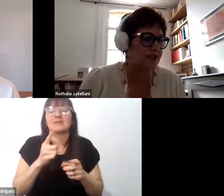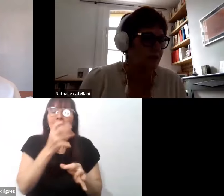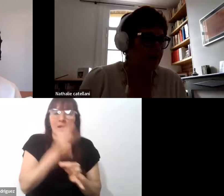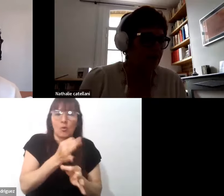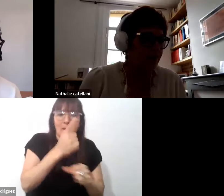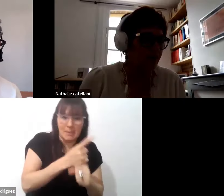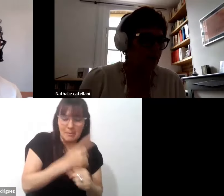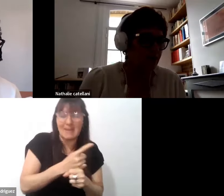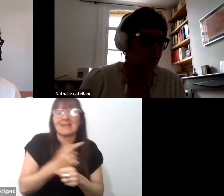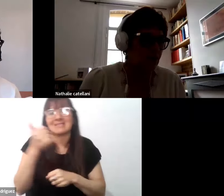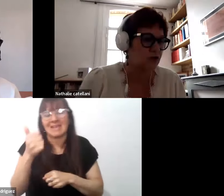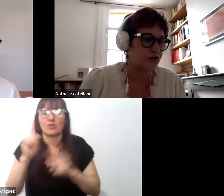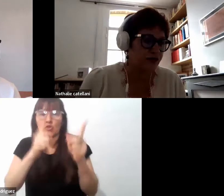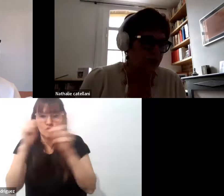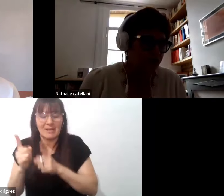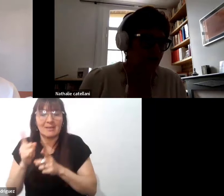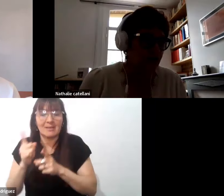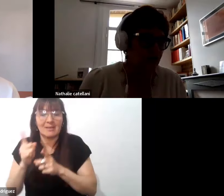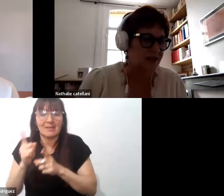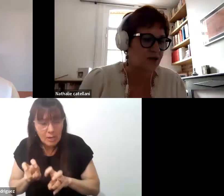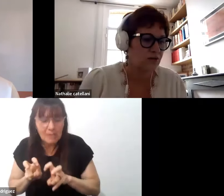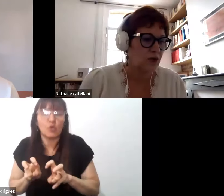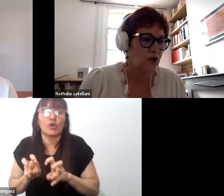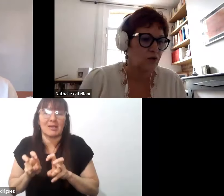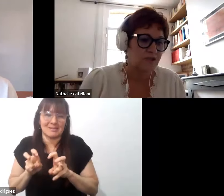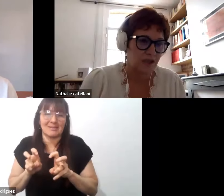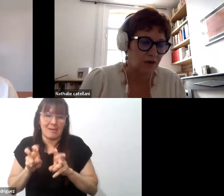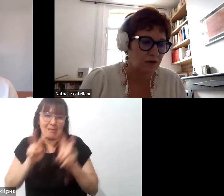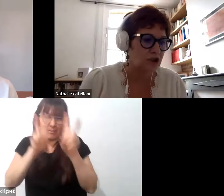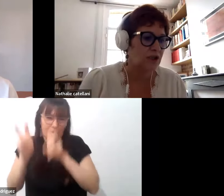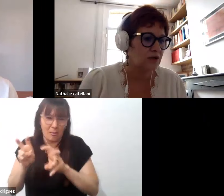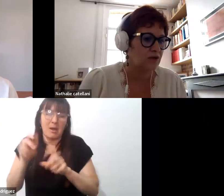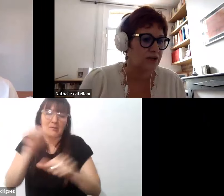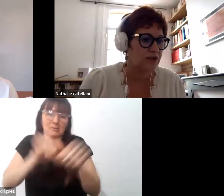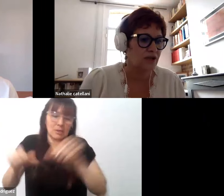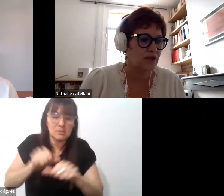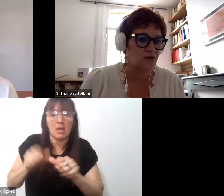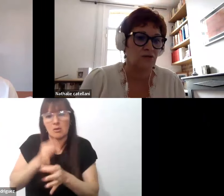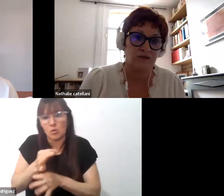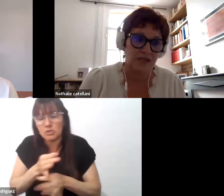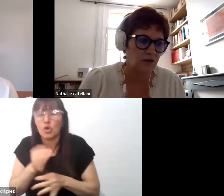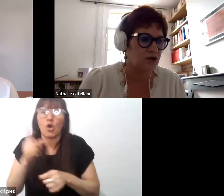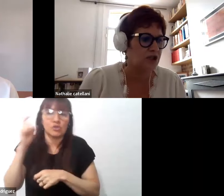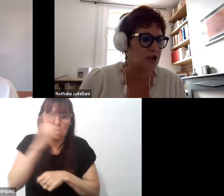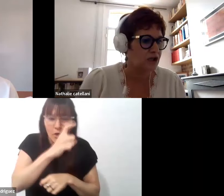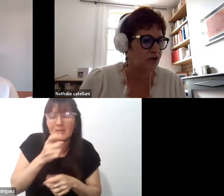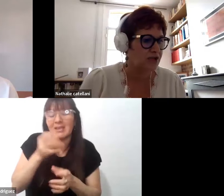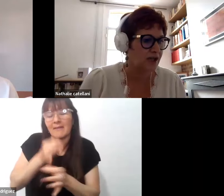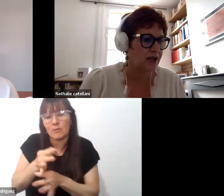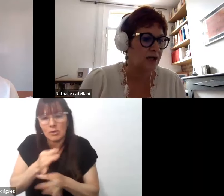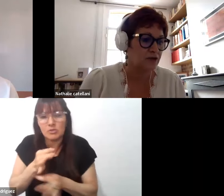investigadores de disciplinas diversas, ciencias de la educación, psicología de la educación,